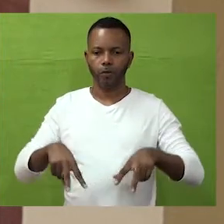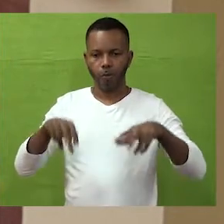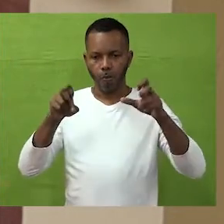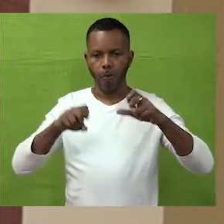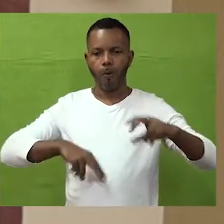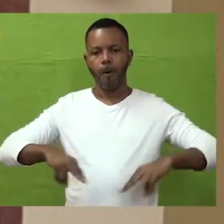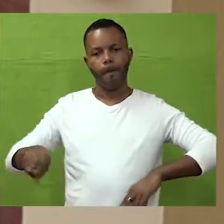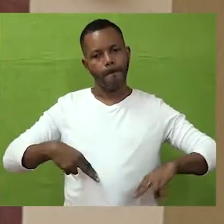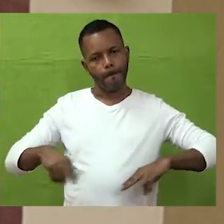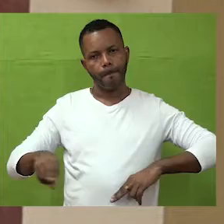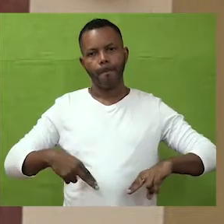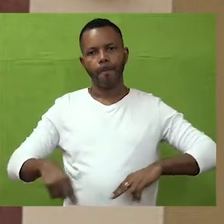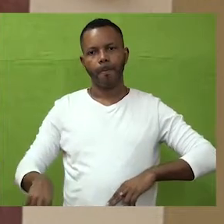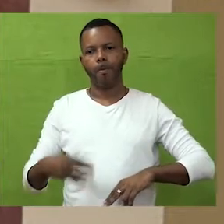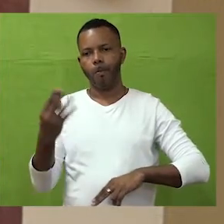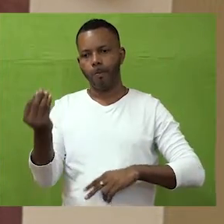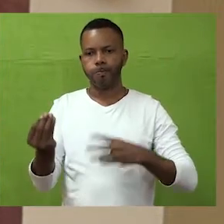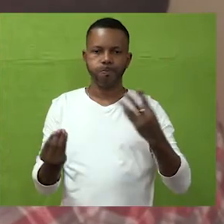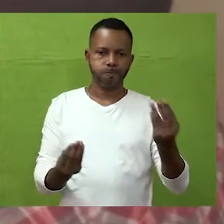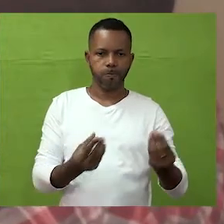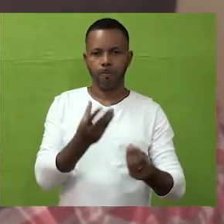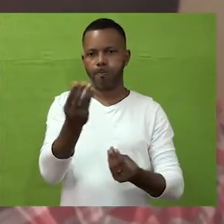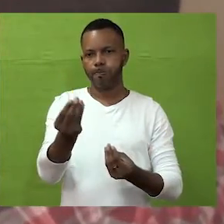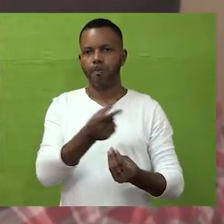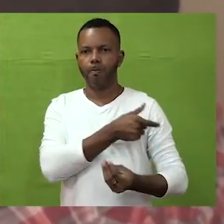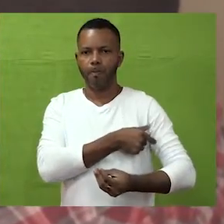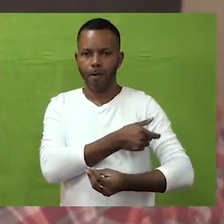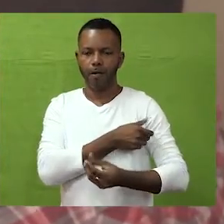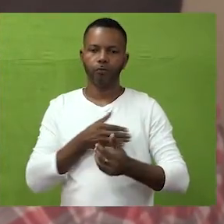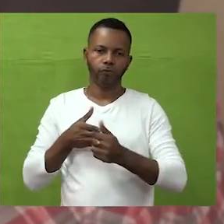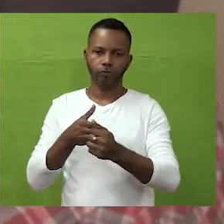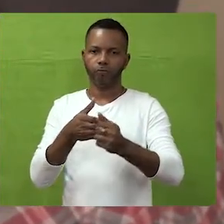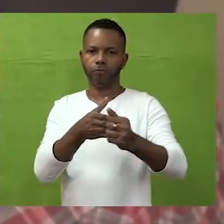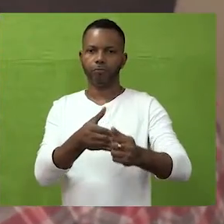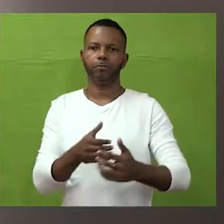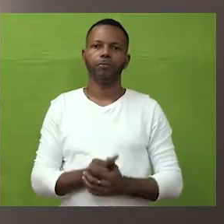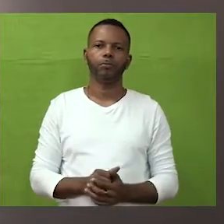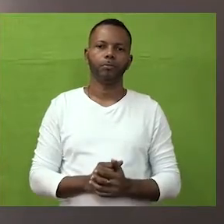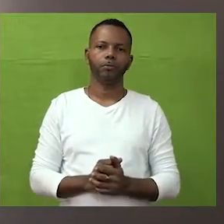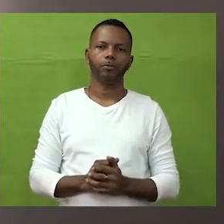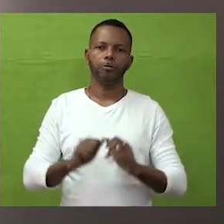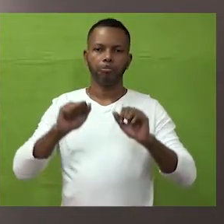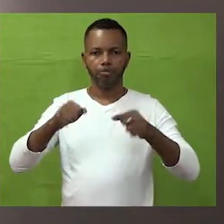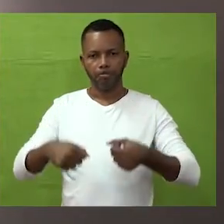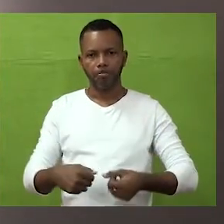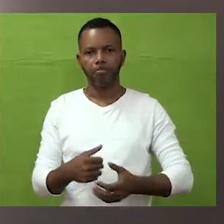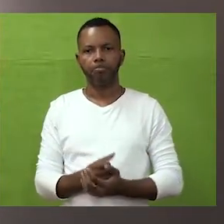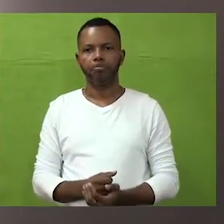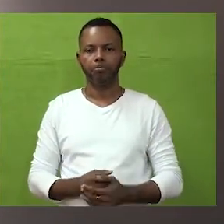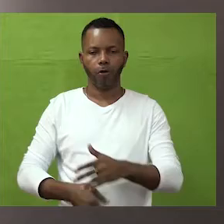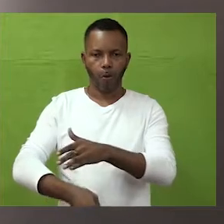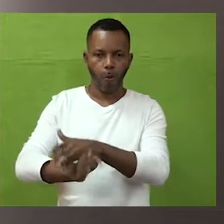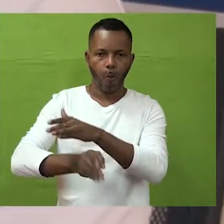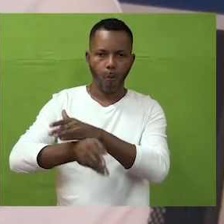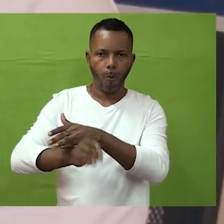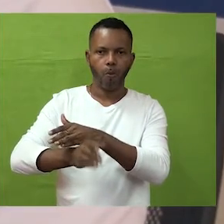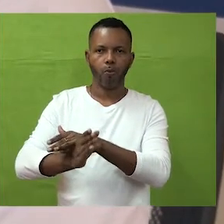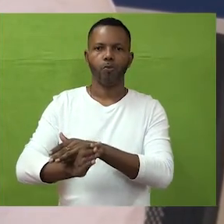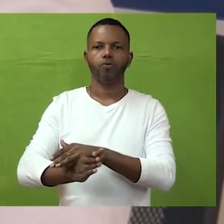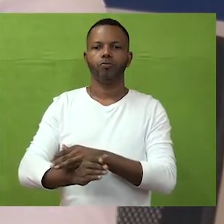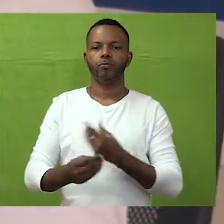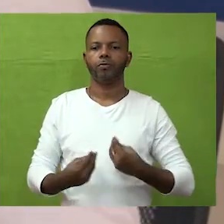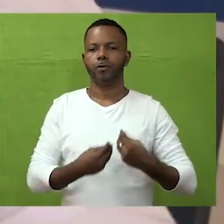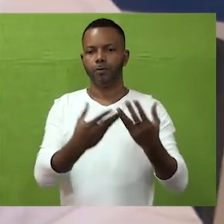repiten, pero sabemos que ya con esta nueva administración el equipo hay unas orientaciones